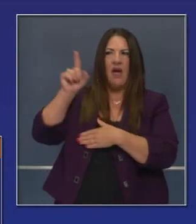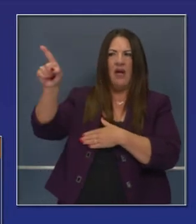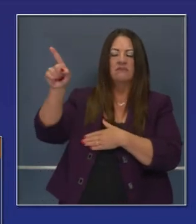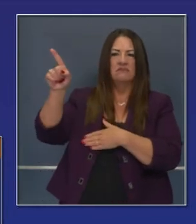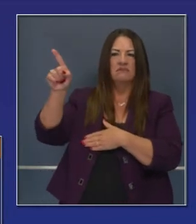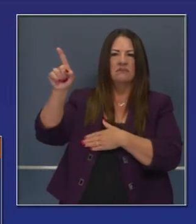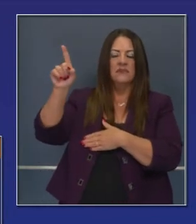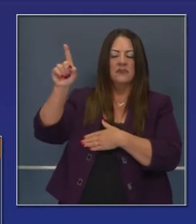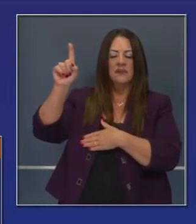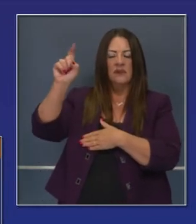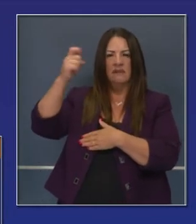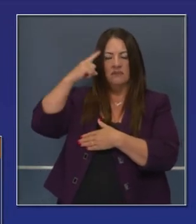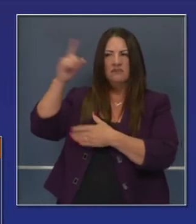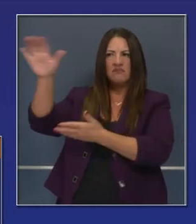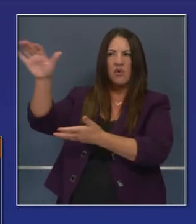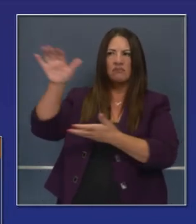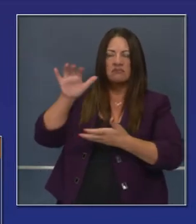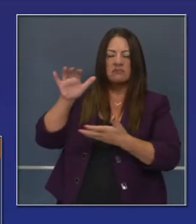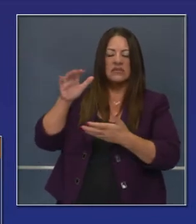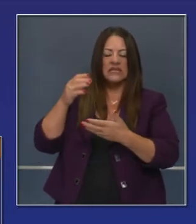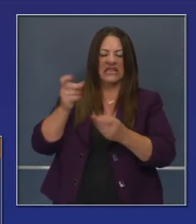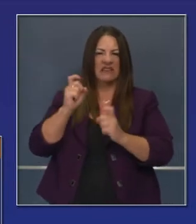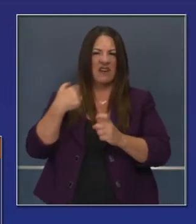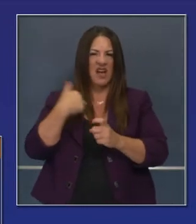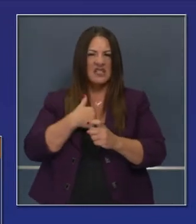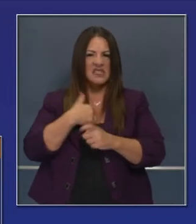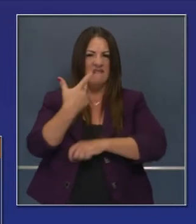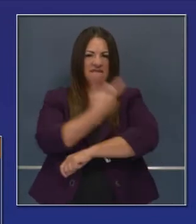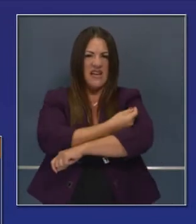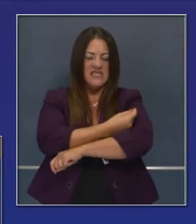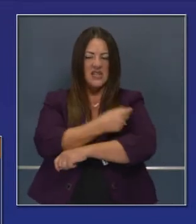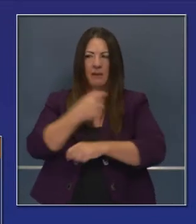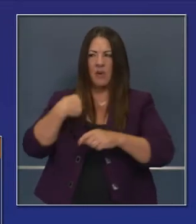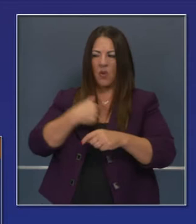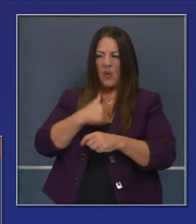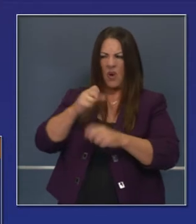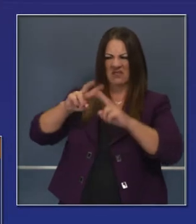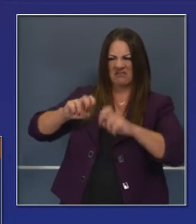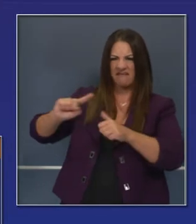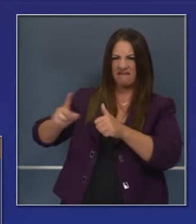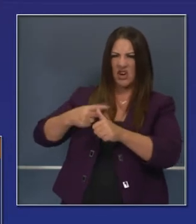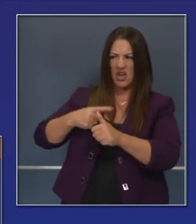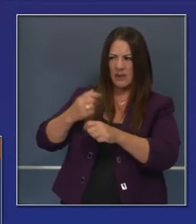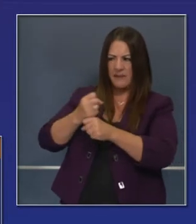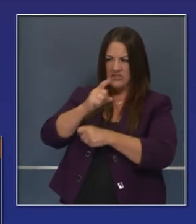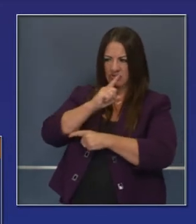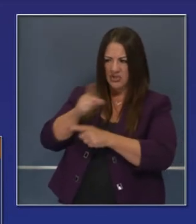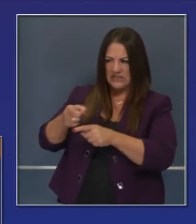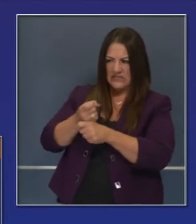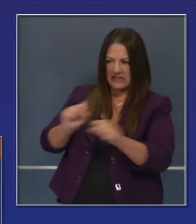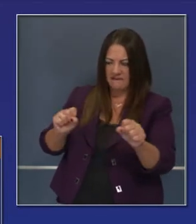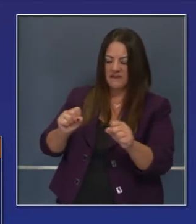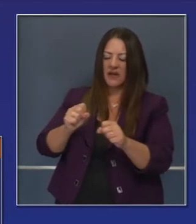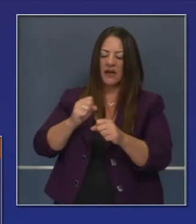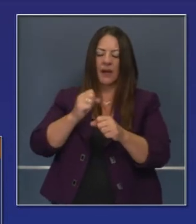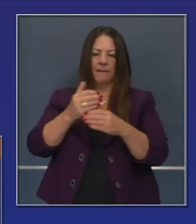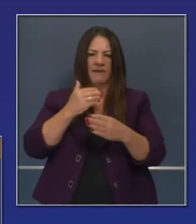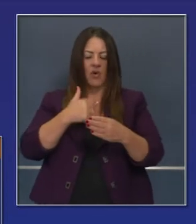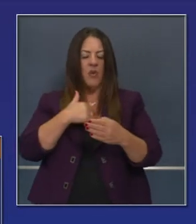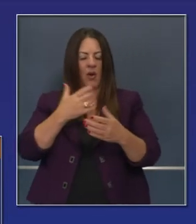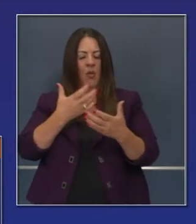estas vacunas y creando confianza con ustedes, el público, asegurándonos de que se haga